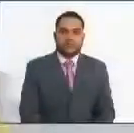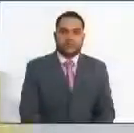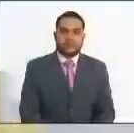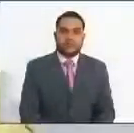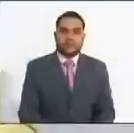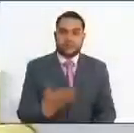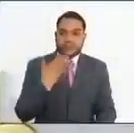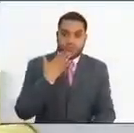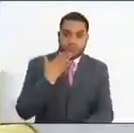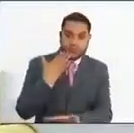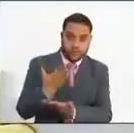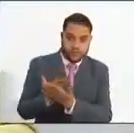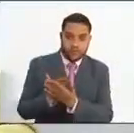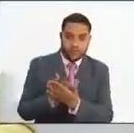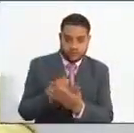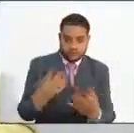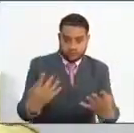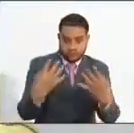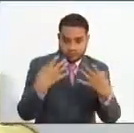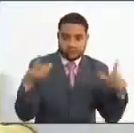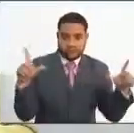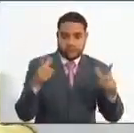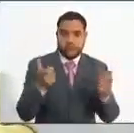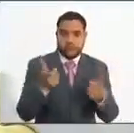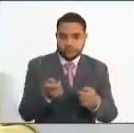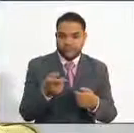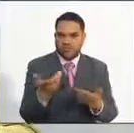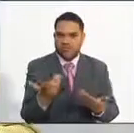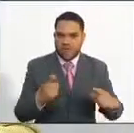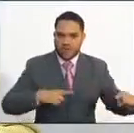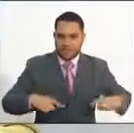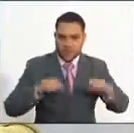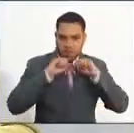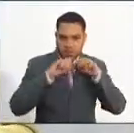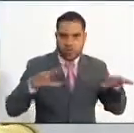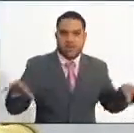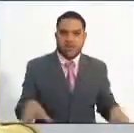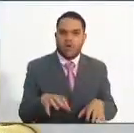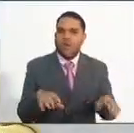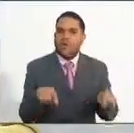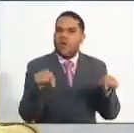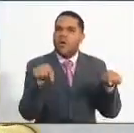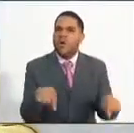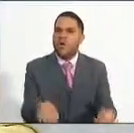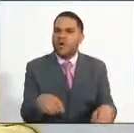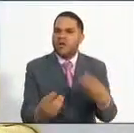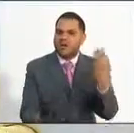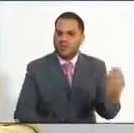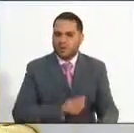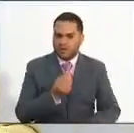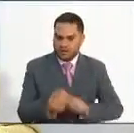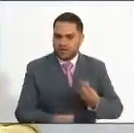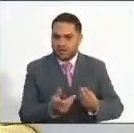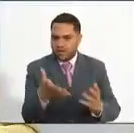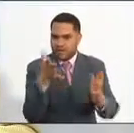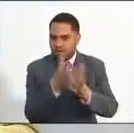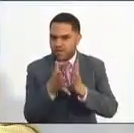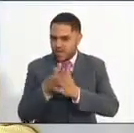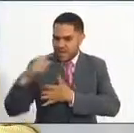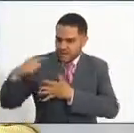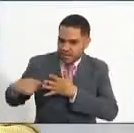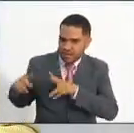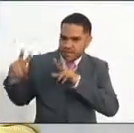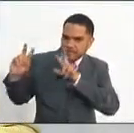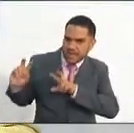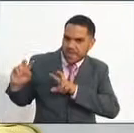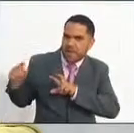Gracias por seguir con nosotros en Administración Pública en Acción, donde hoy estamos justamente conociendo todo el tema